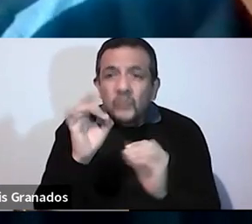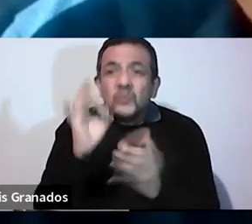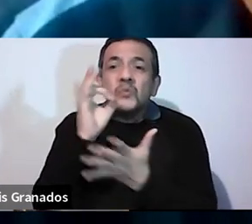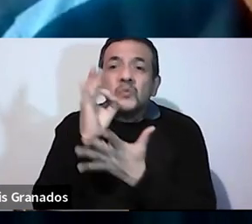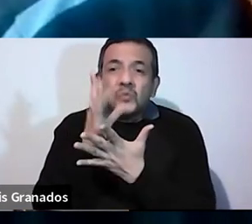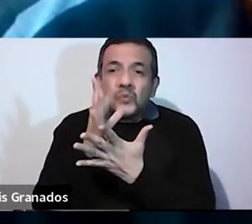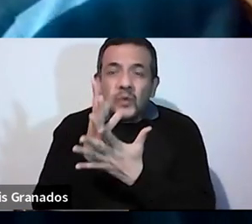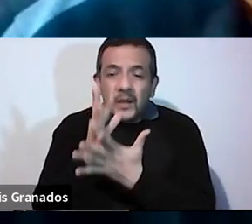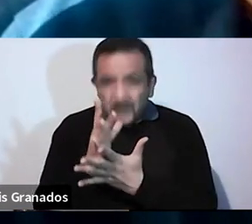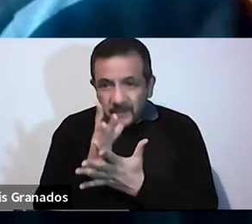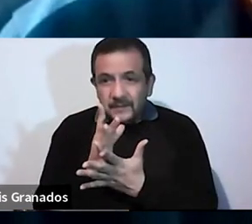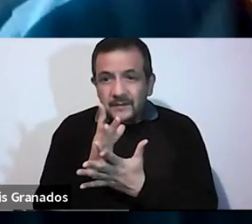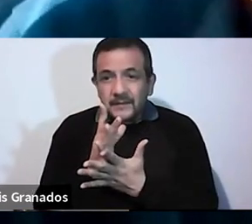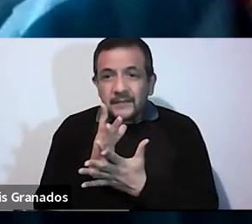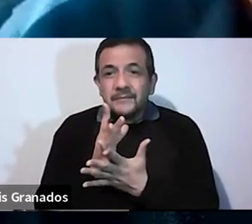No hace nada de eso.